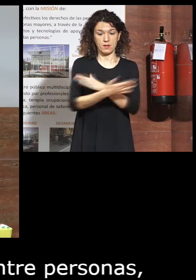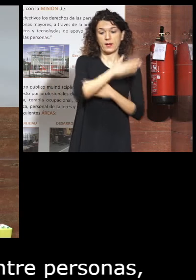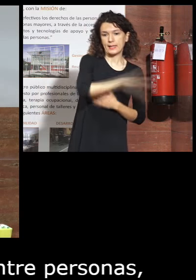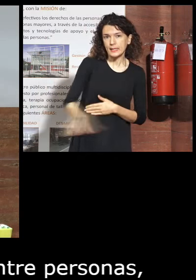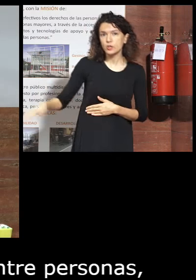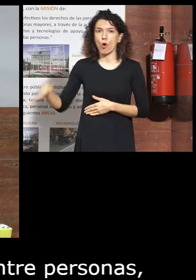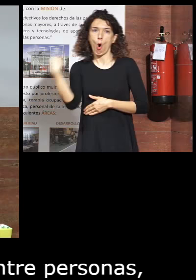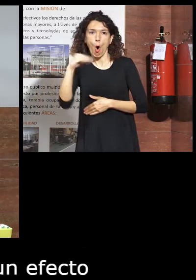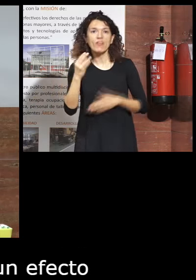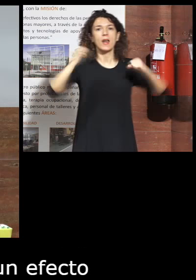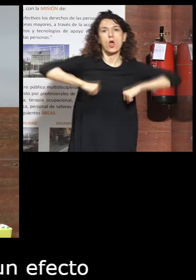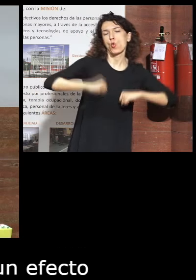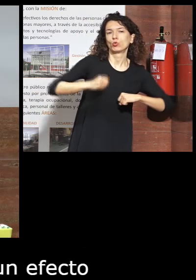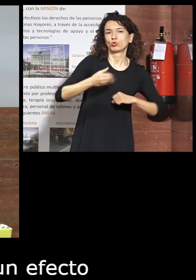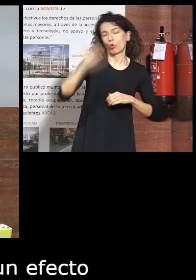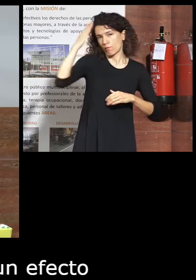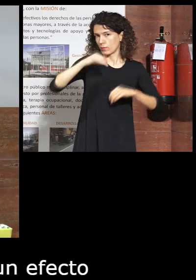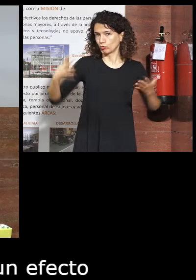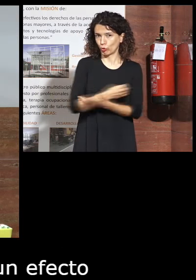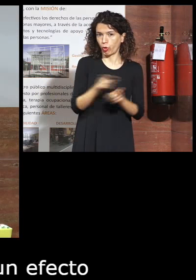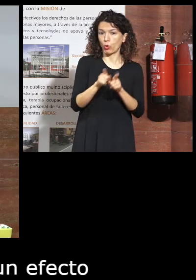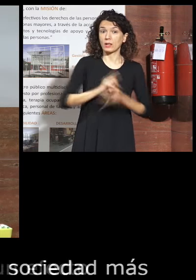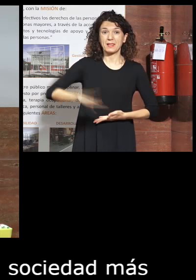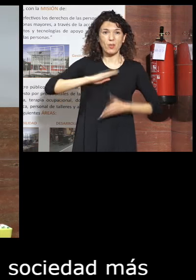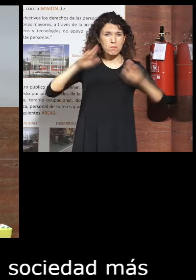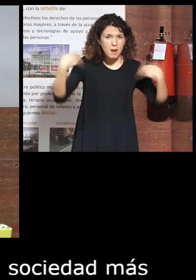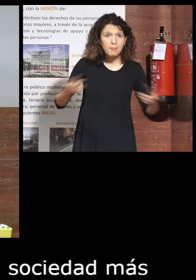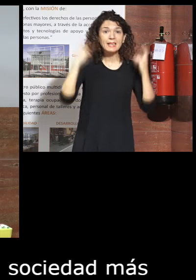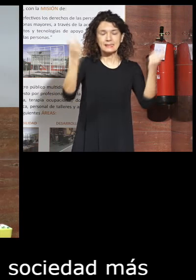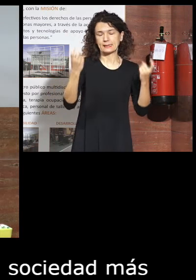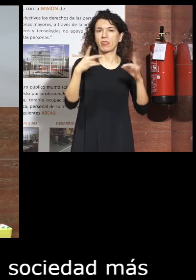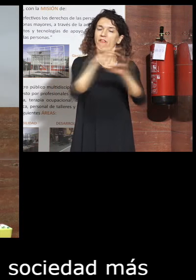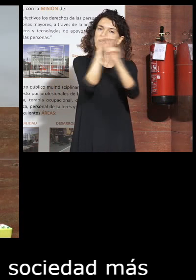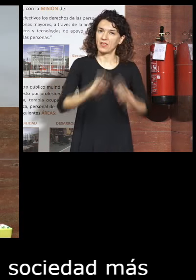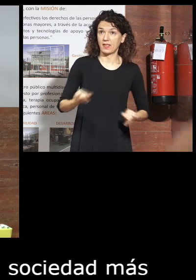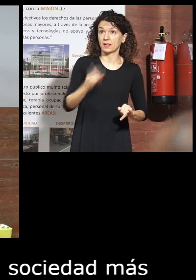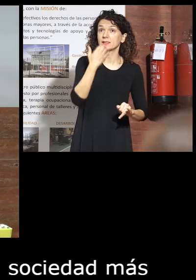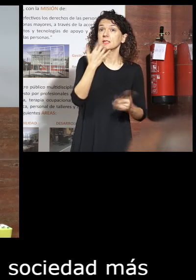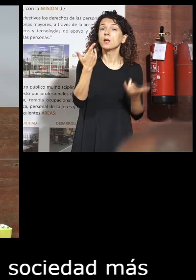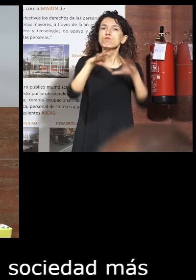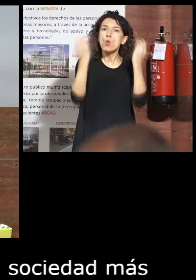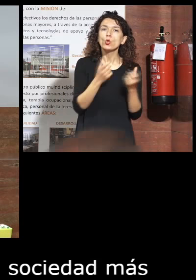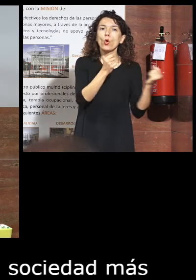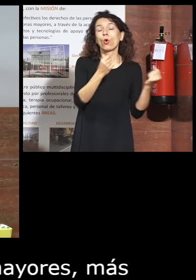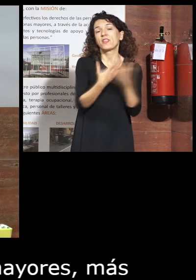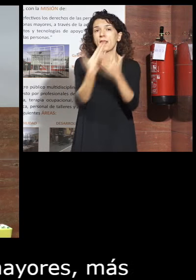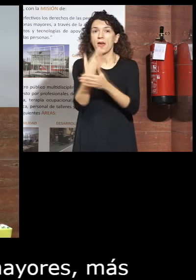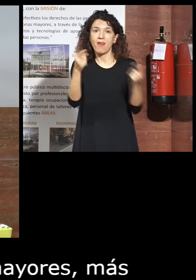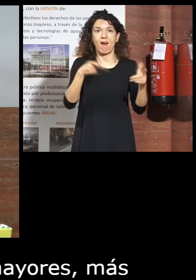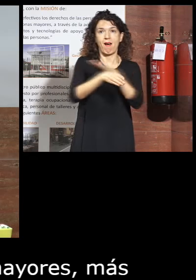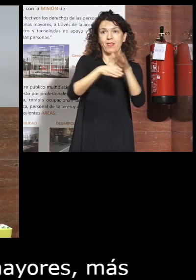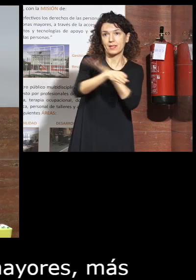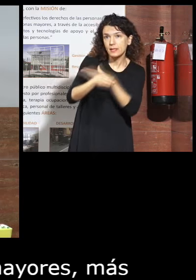jóvenes, adultos y mayores, más capacitados para ser más felices cuando el mundo facilita su vida diaria, su